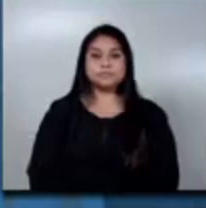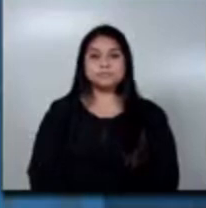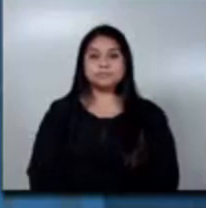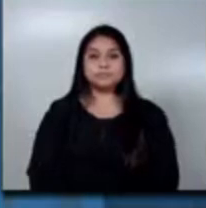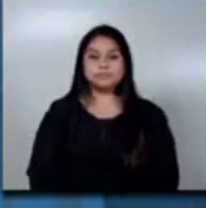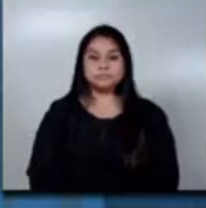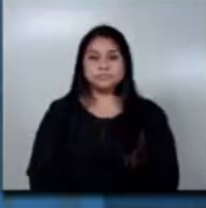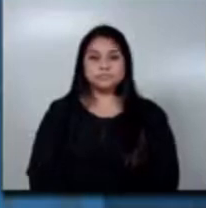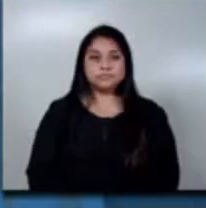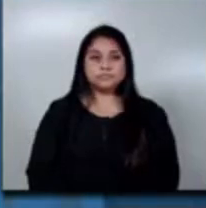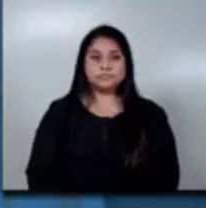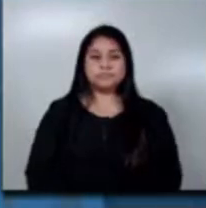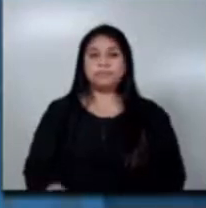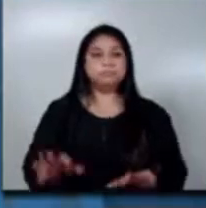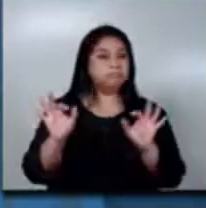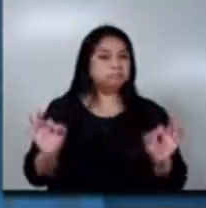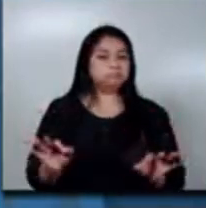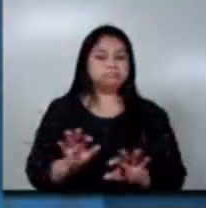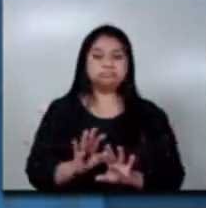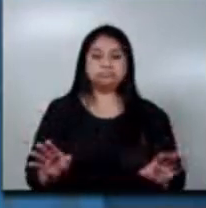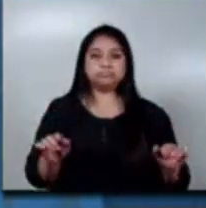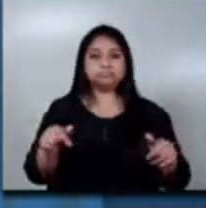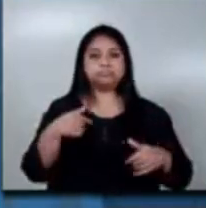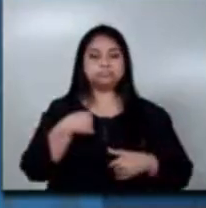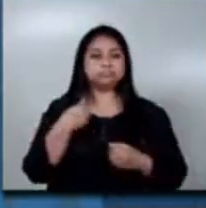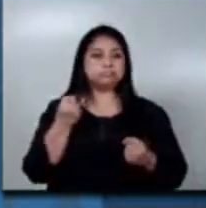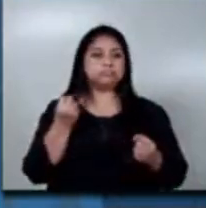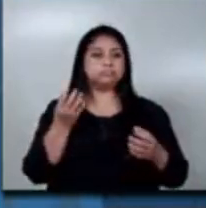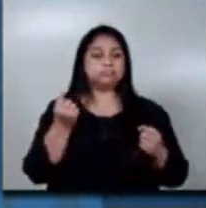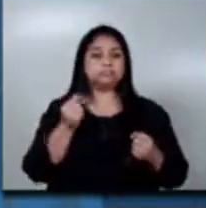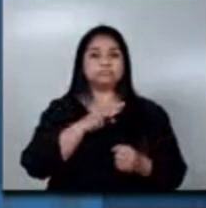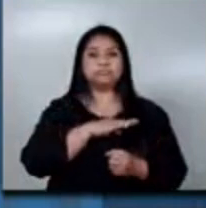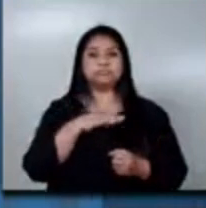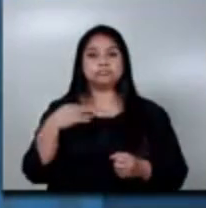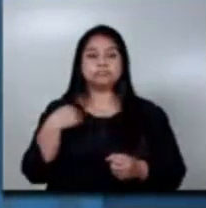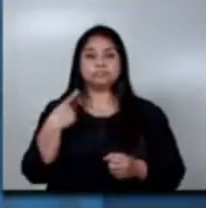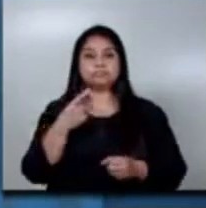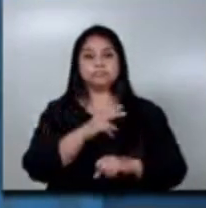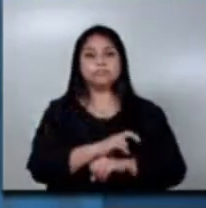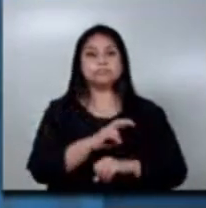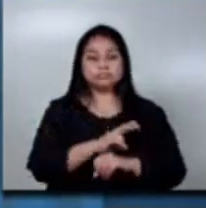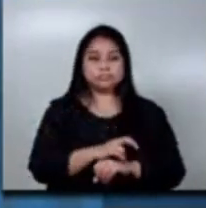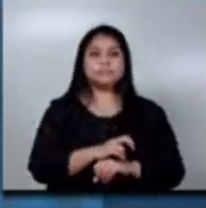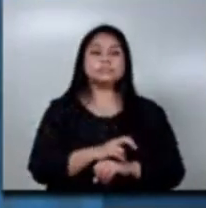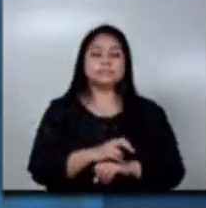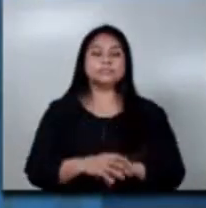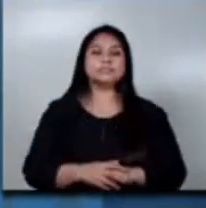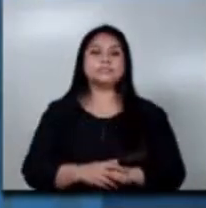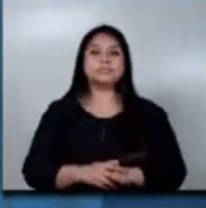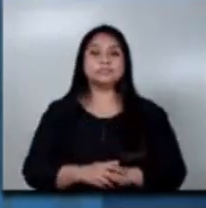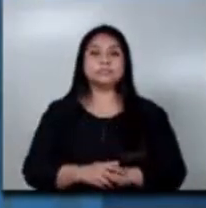Bien, es así como cerramos esta intervención por parte del Ministerio de Agricultura, Ganadería y